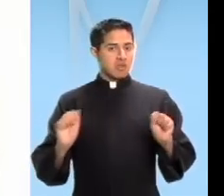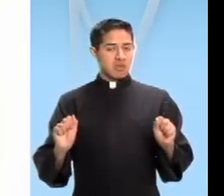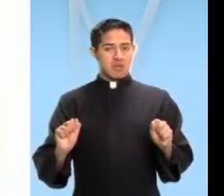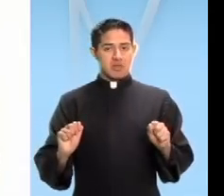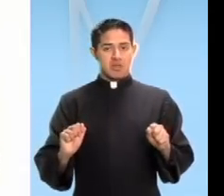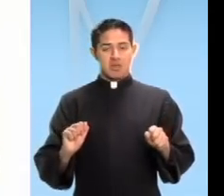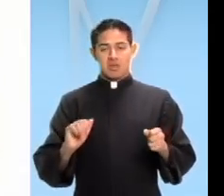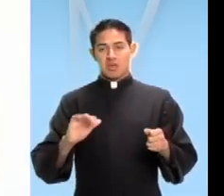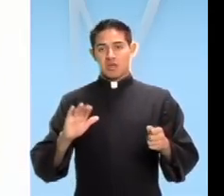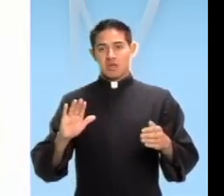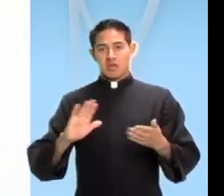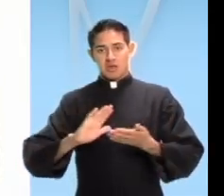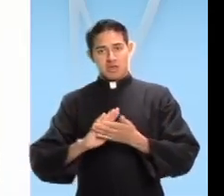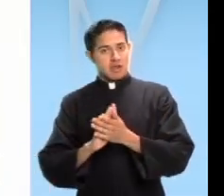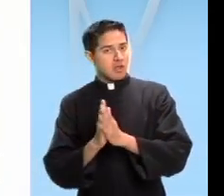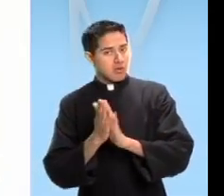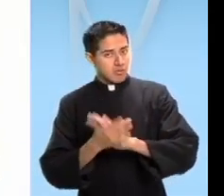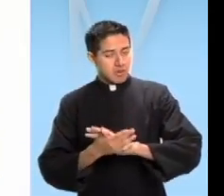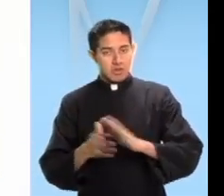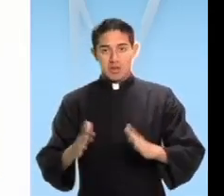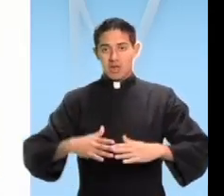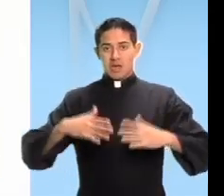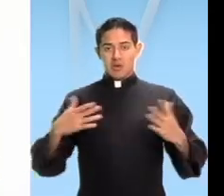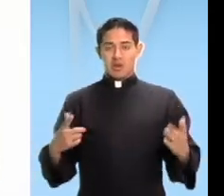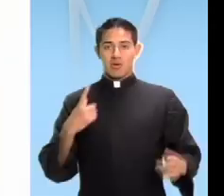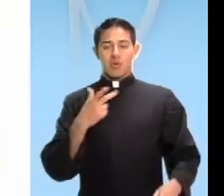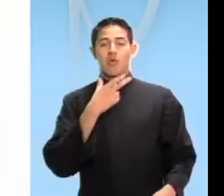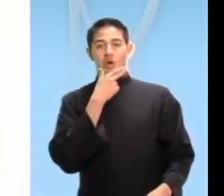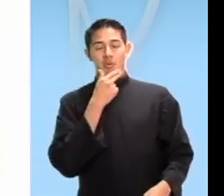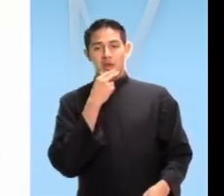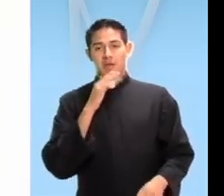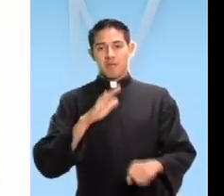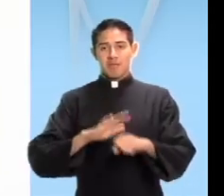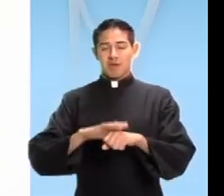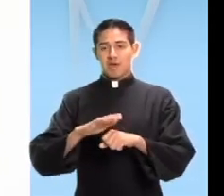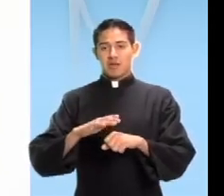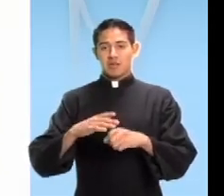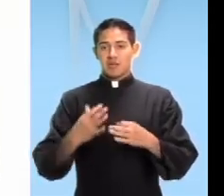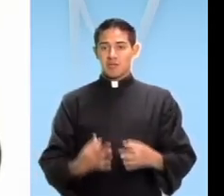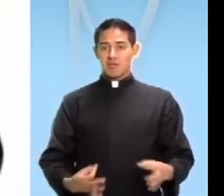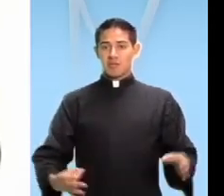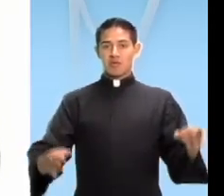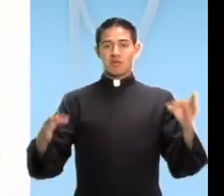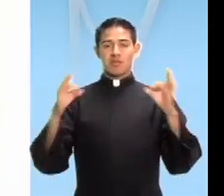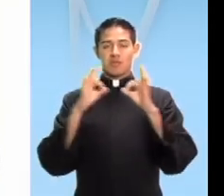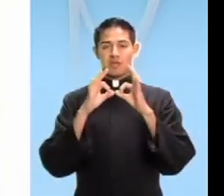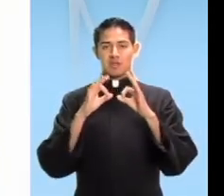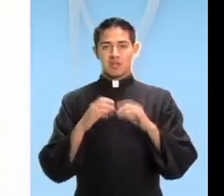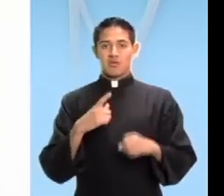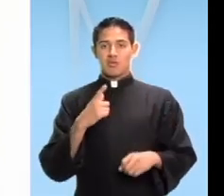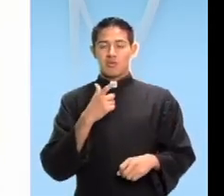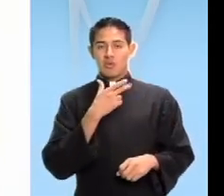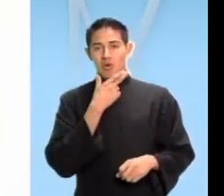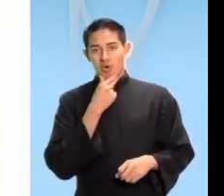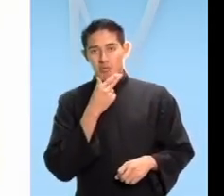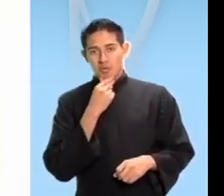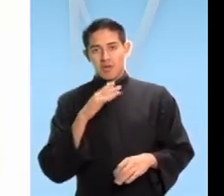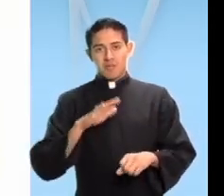más alto, no físicamente, sino espiritualmente, estará más cercano a Dios.